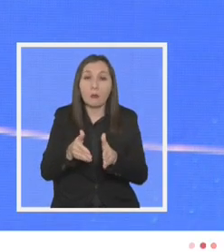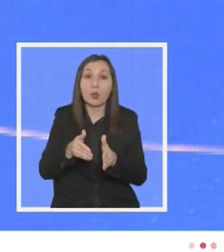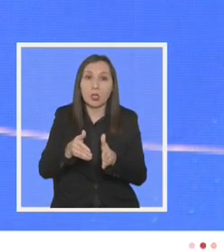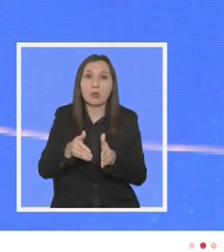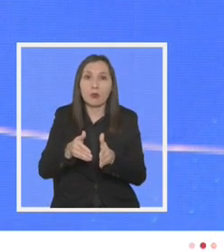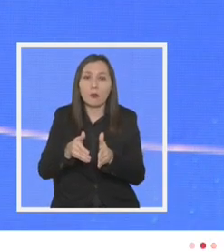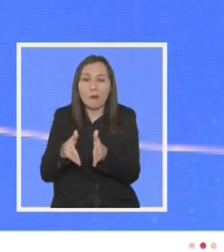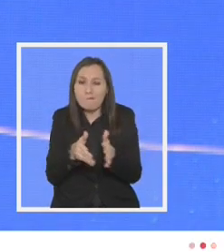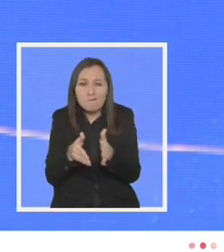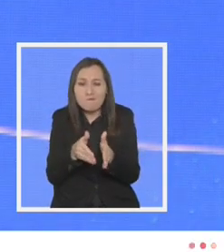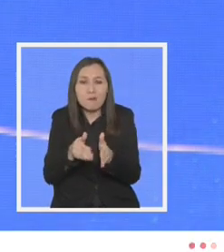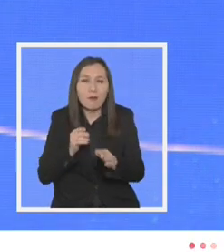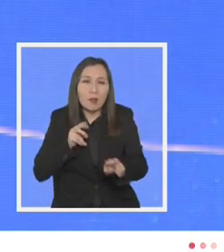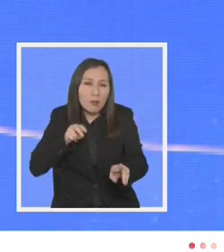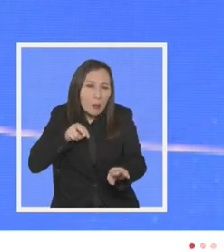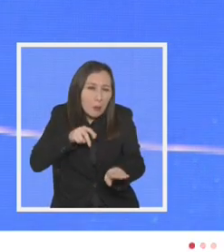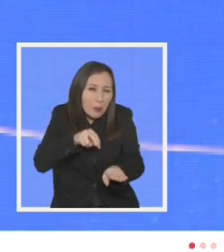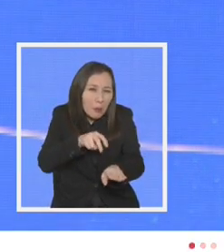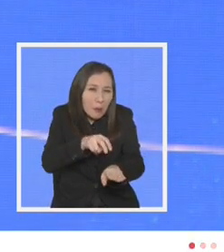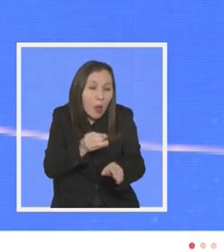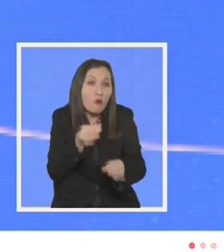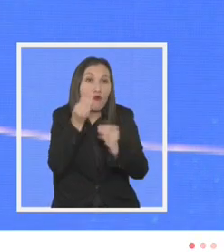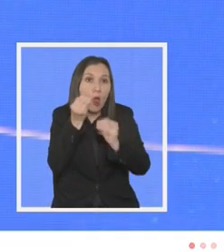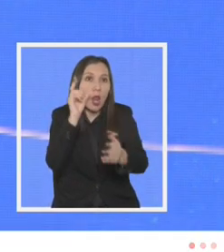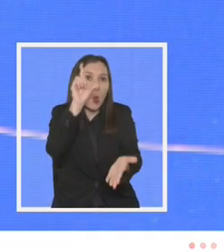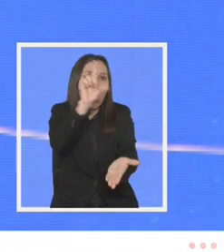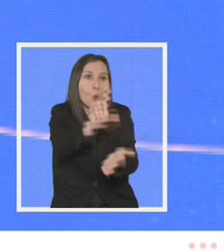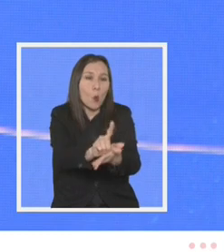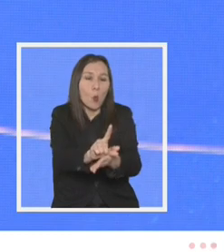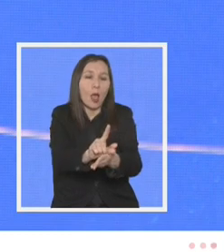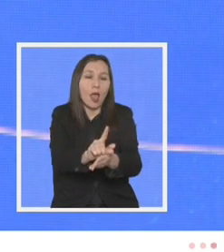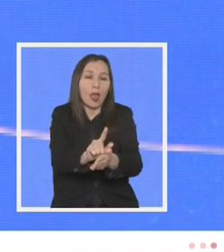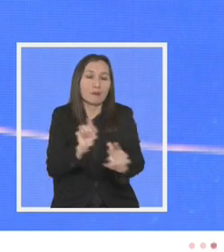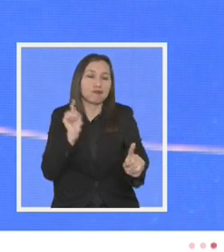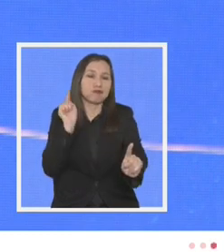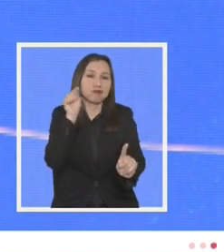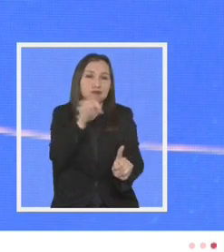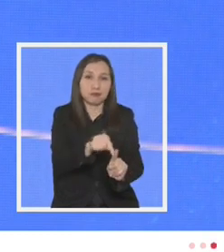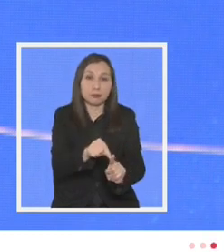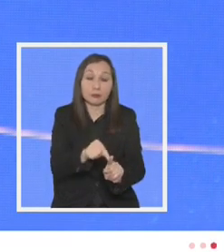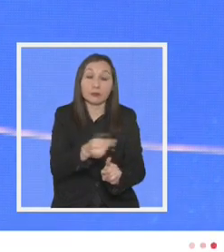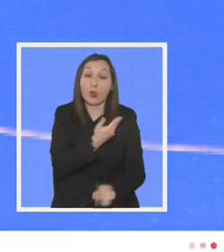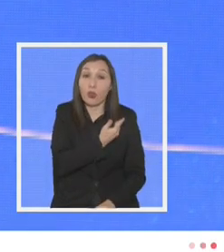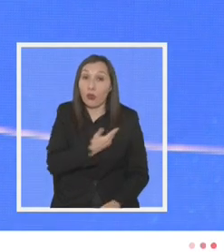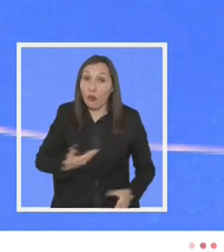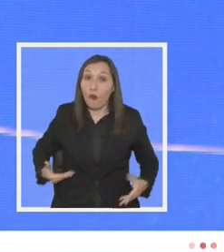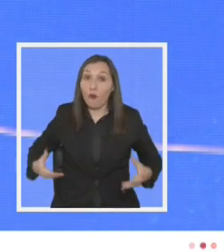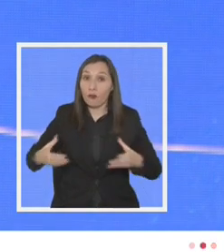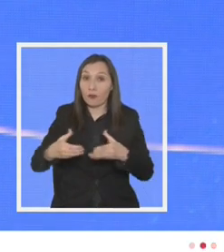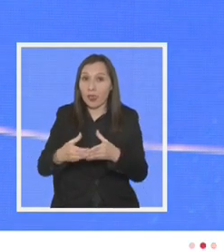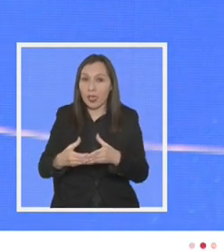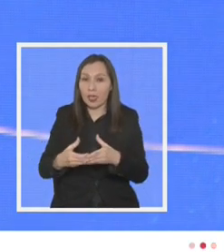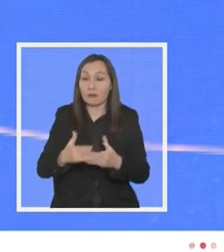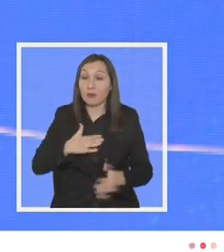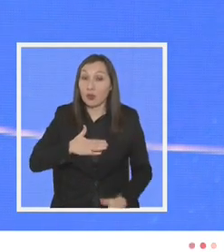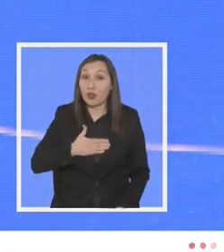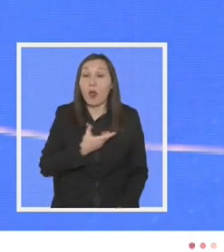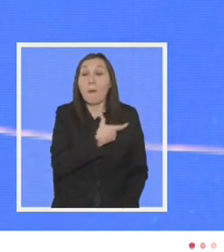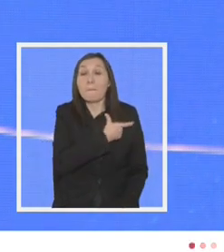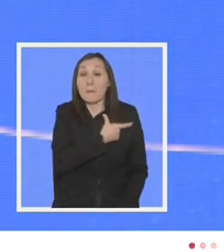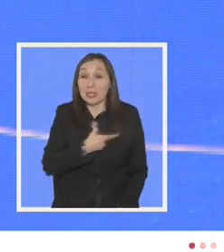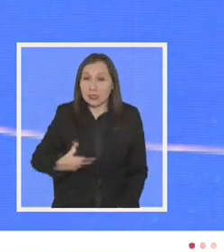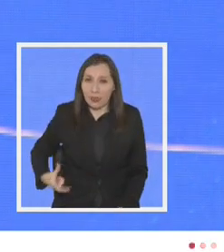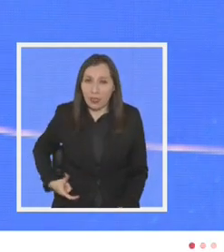transitar ese camino para llegar a buen puerto como gobierno y como presidente